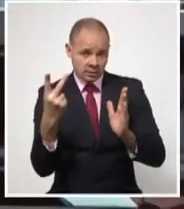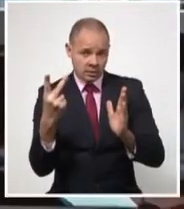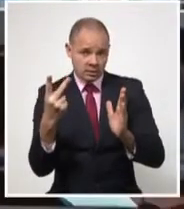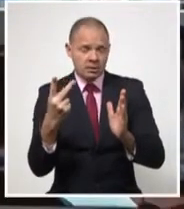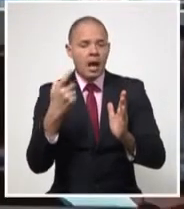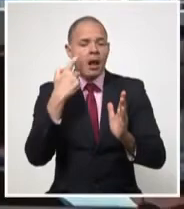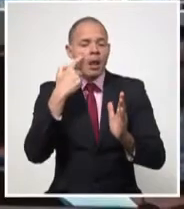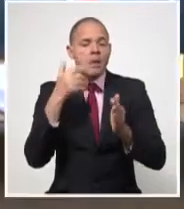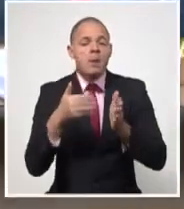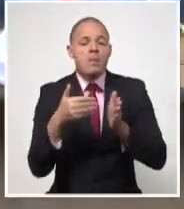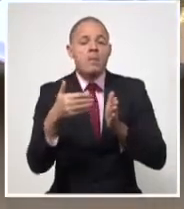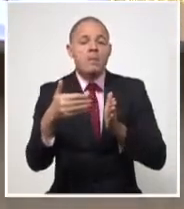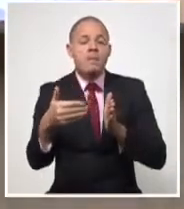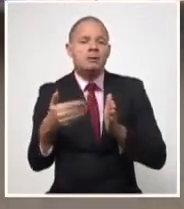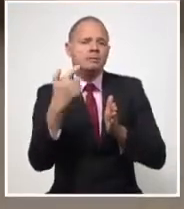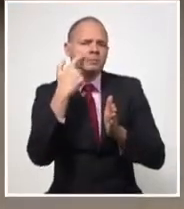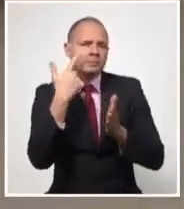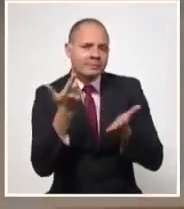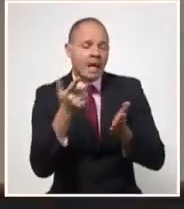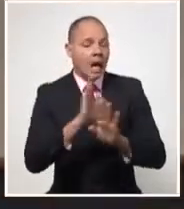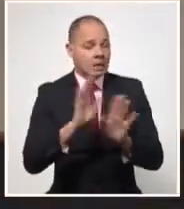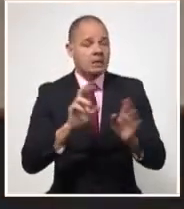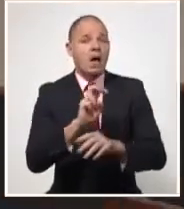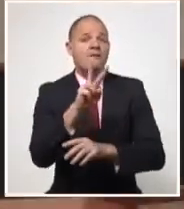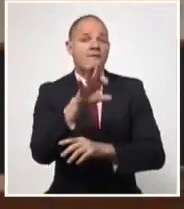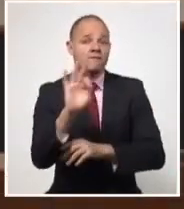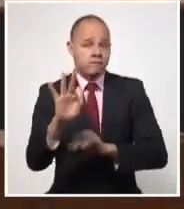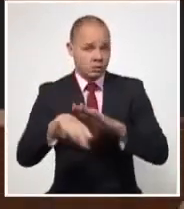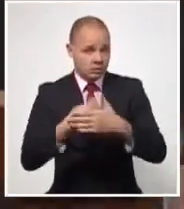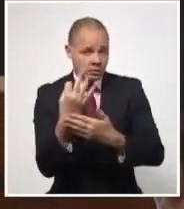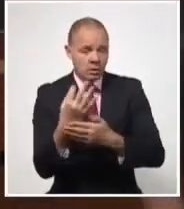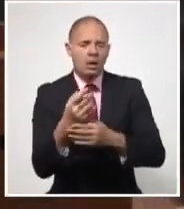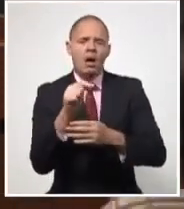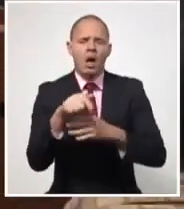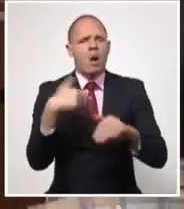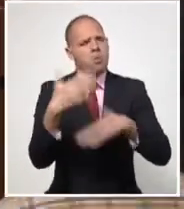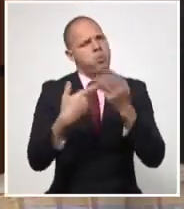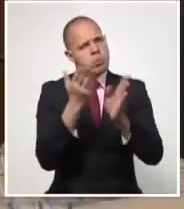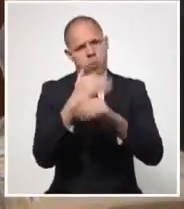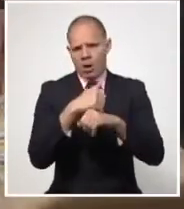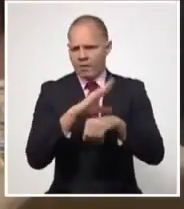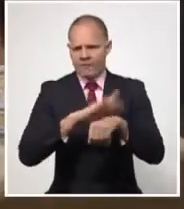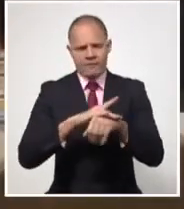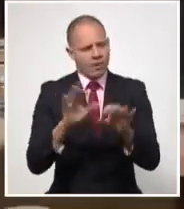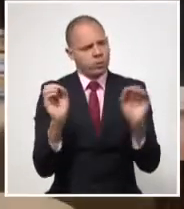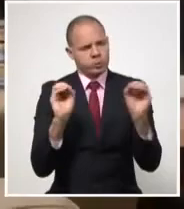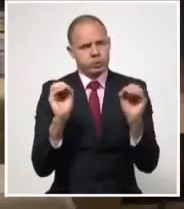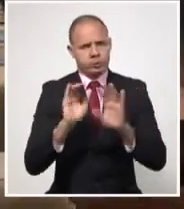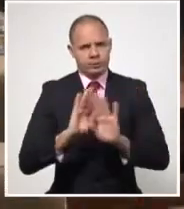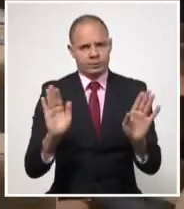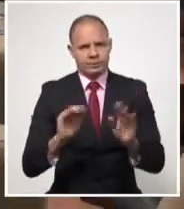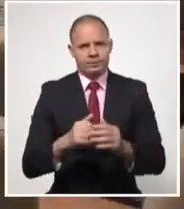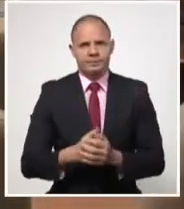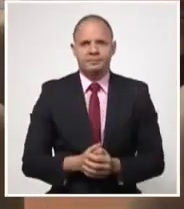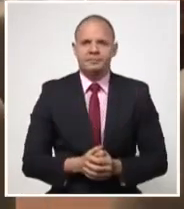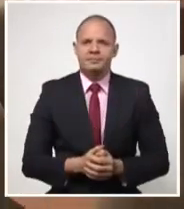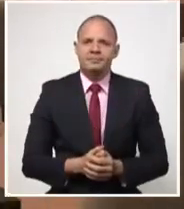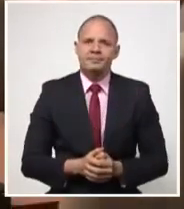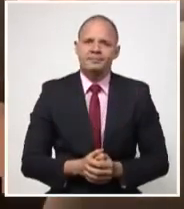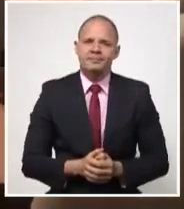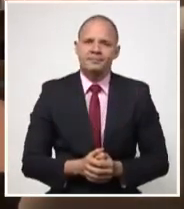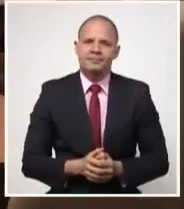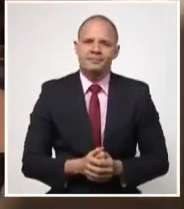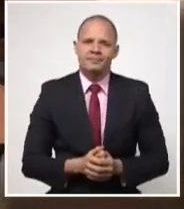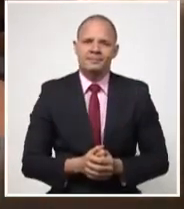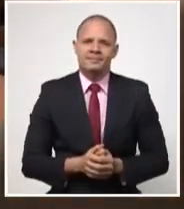y lleva hoy 28 días sin reportar casos positivos. William Rodríguez Fernández, Sistema Informativo